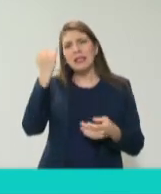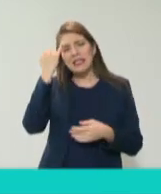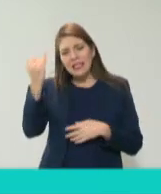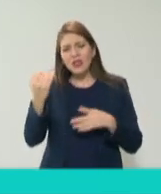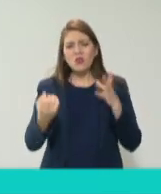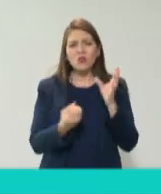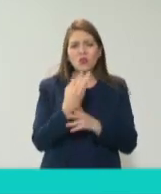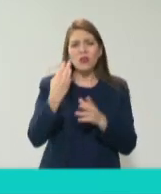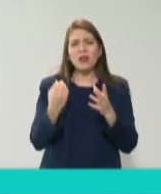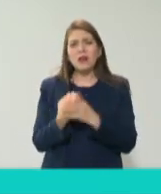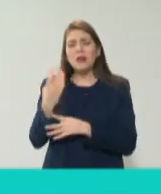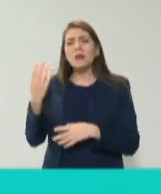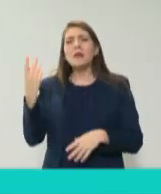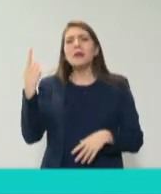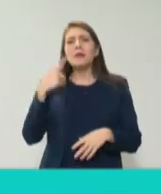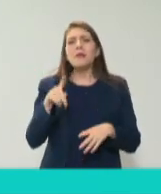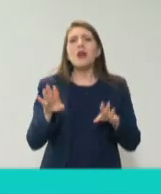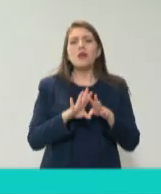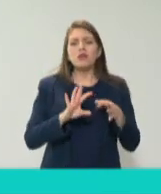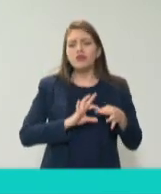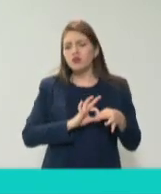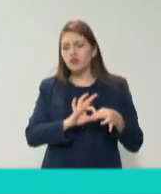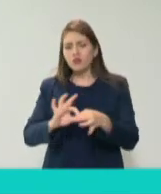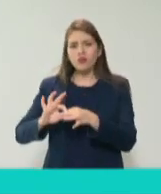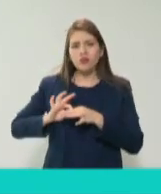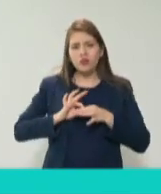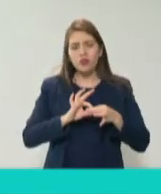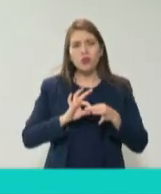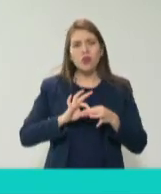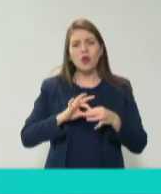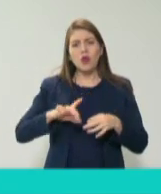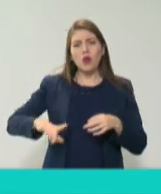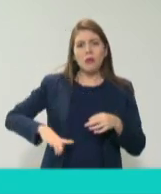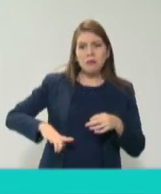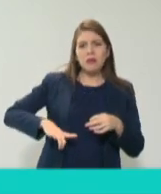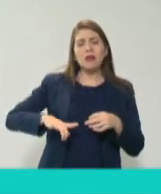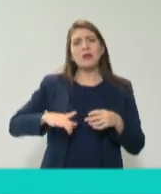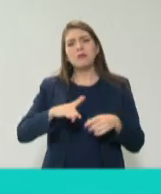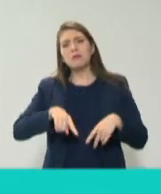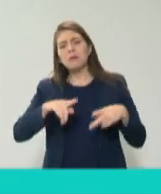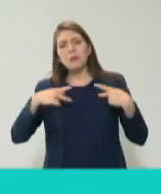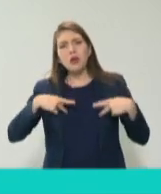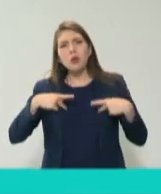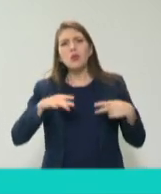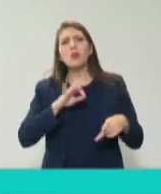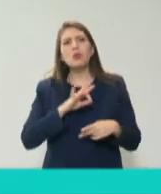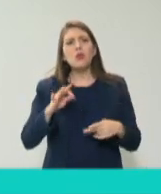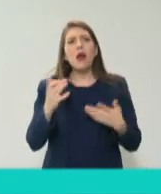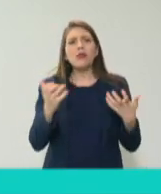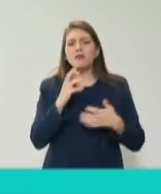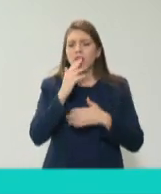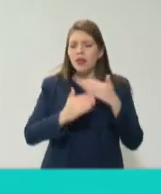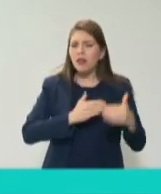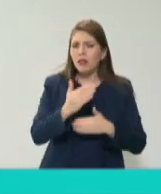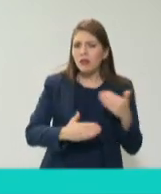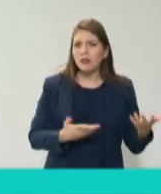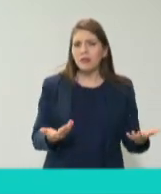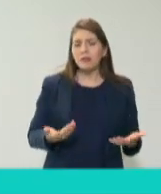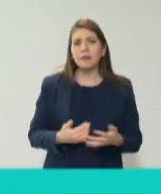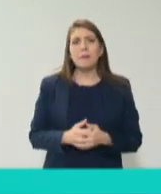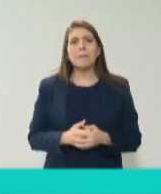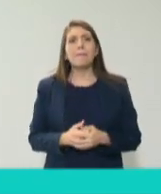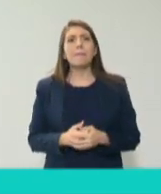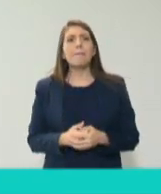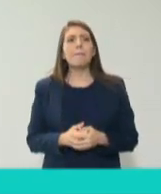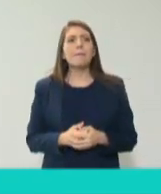nuevas de generar vinculación entre sociedad y gobierno para que las cosas funcionen mejor son iteraciones no hay